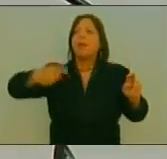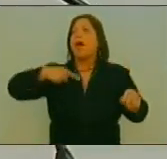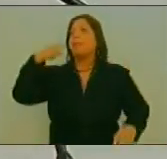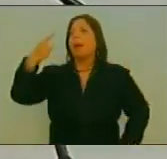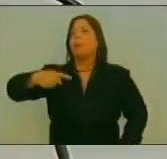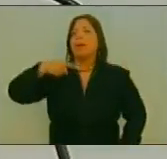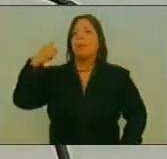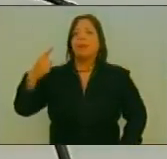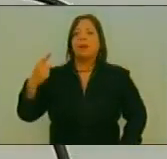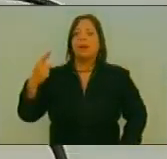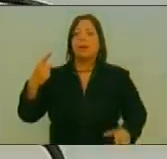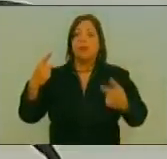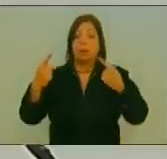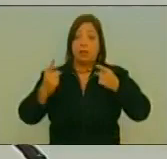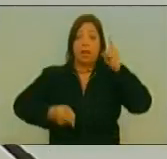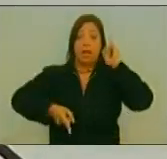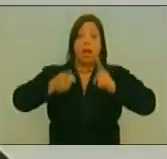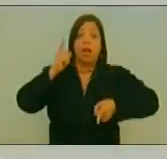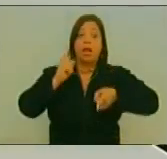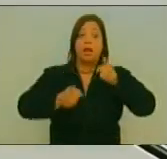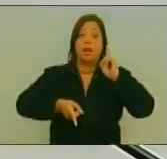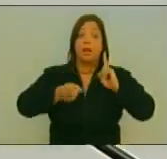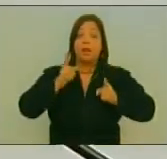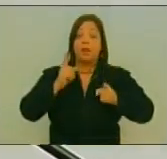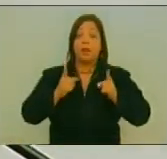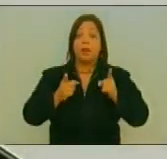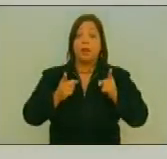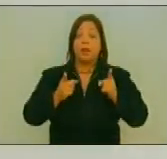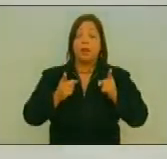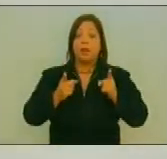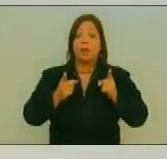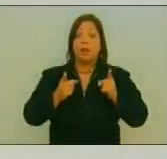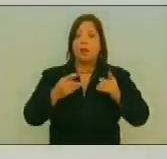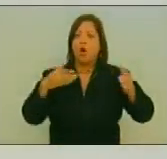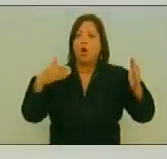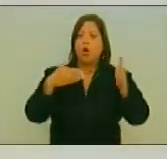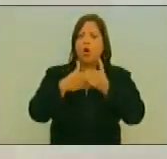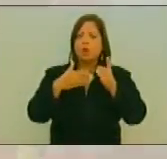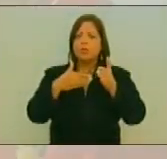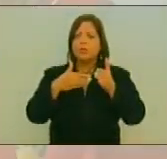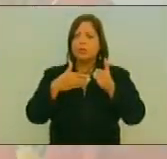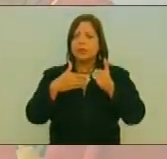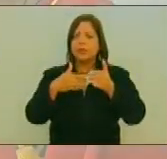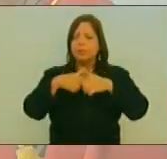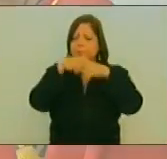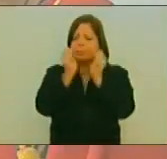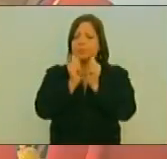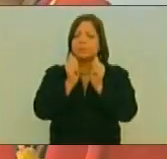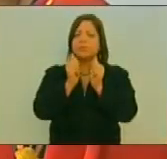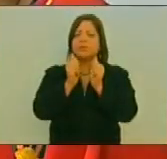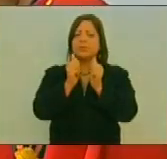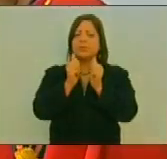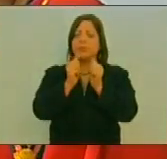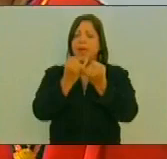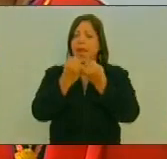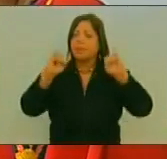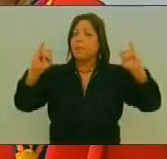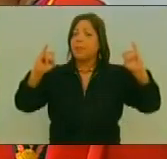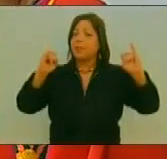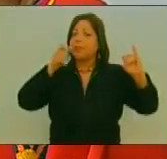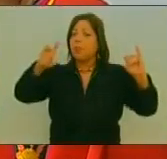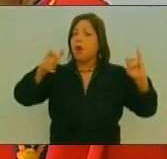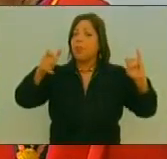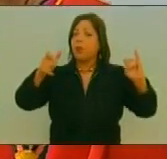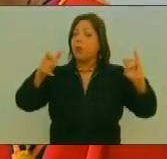Cuando Asumimos Un Escenario Que Vaya En Contra De La Soberanía A Nuestros